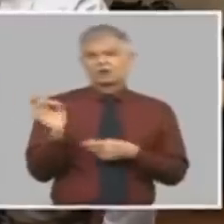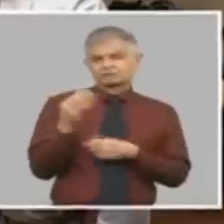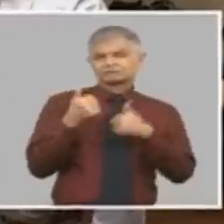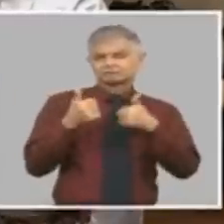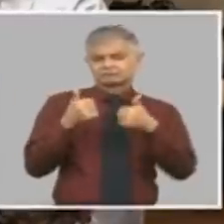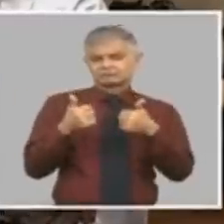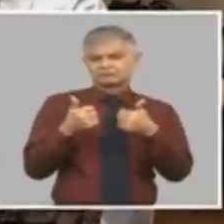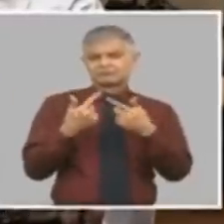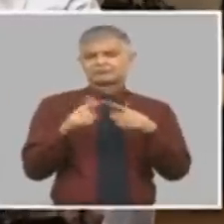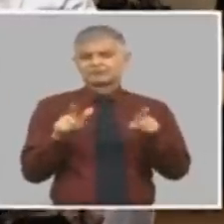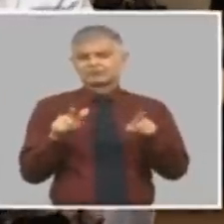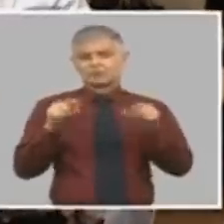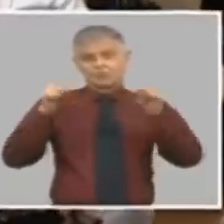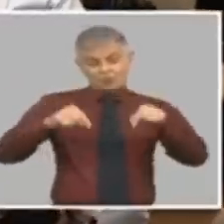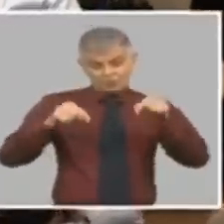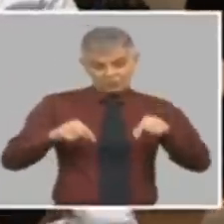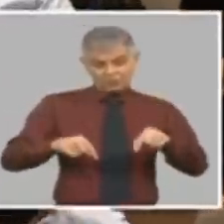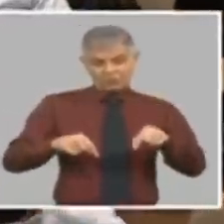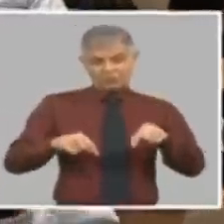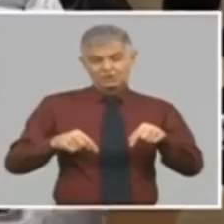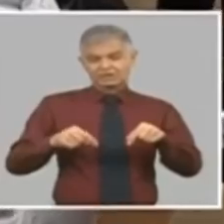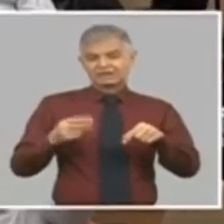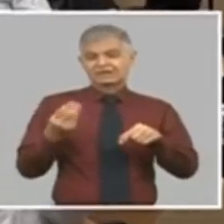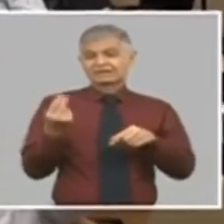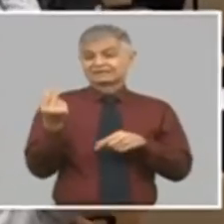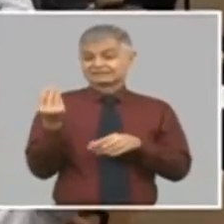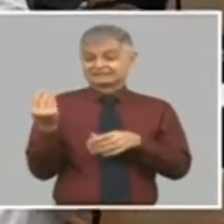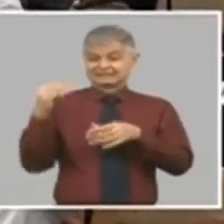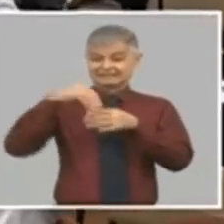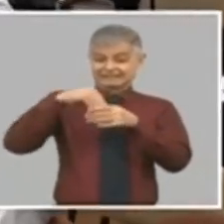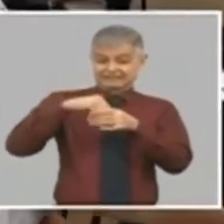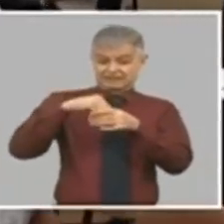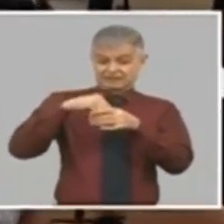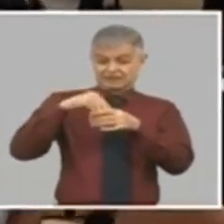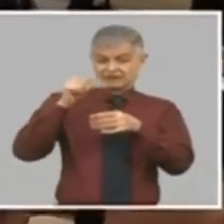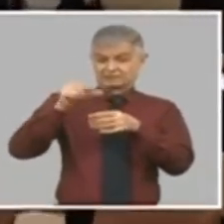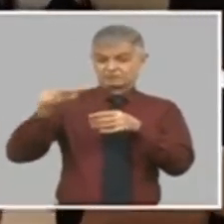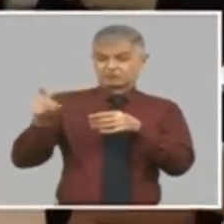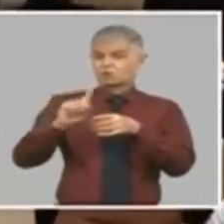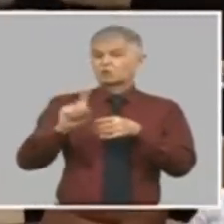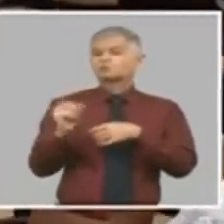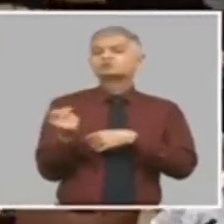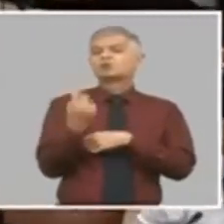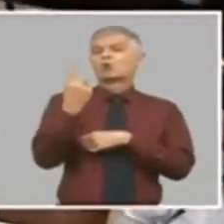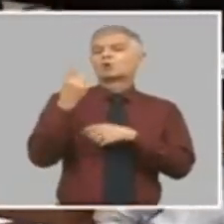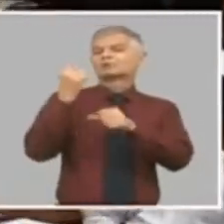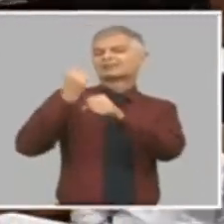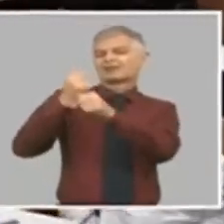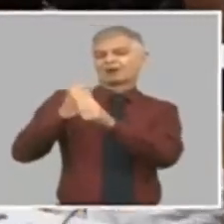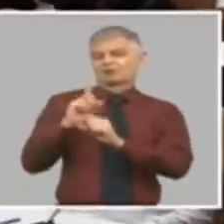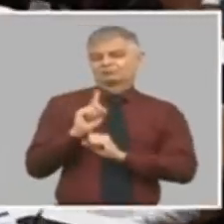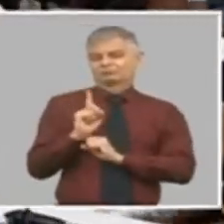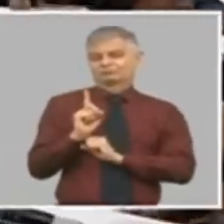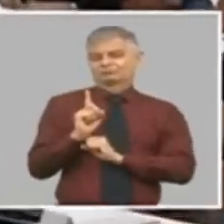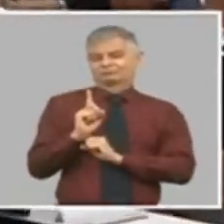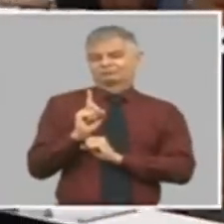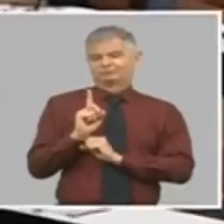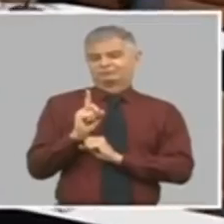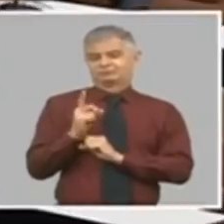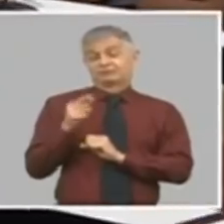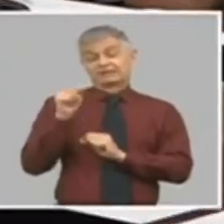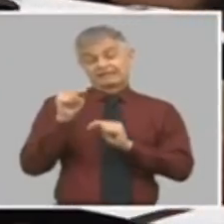de ingreso de las personas hoy no es exactamente el trabajo. Ese es el tema. Los precios, como dije,